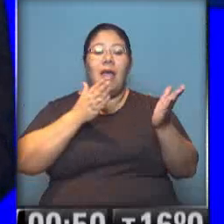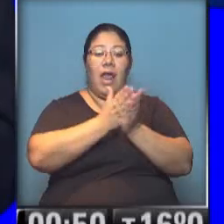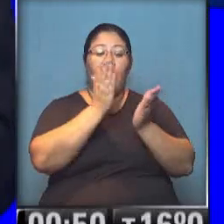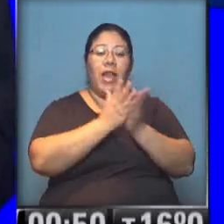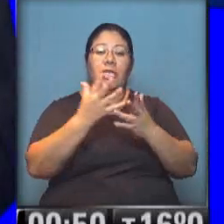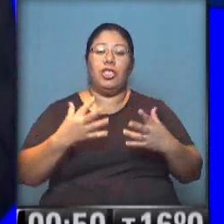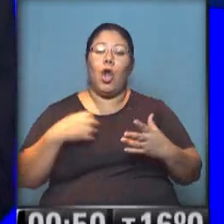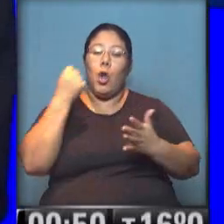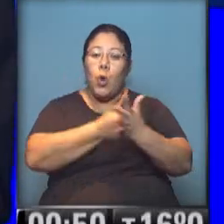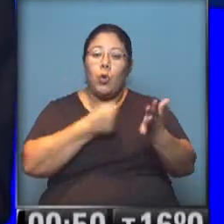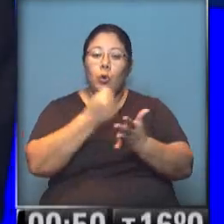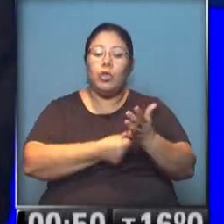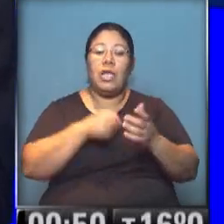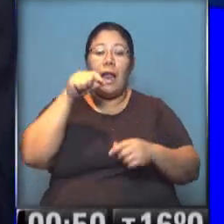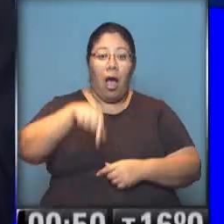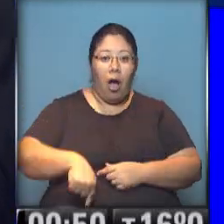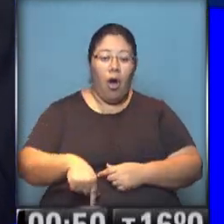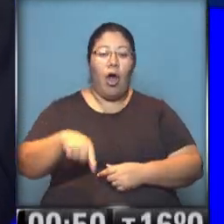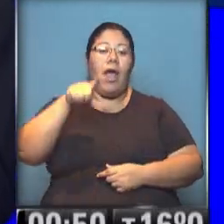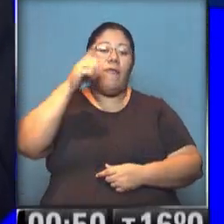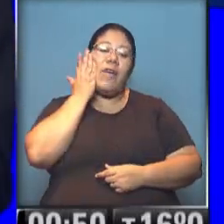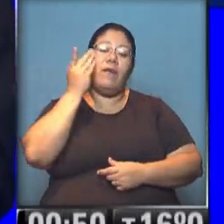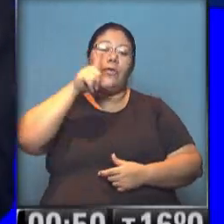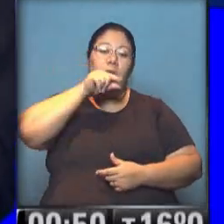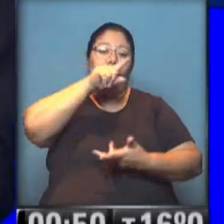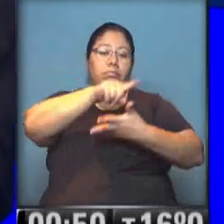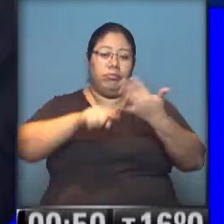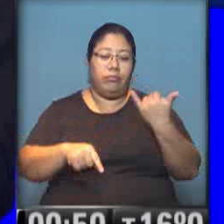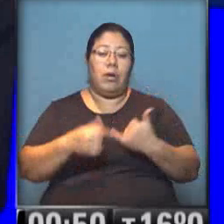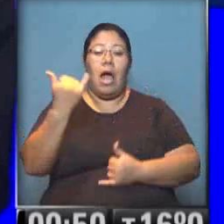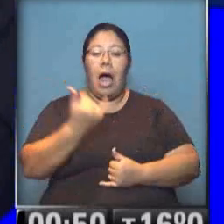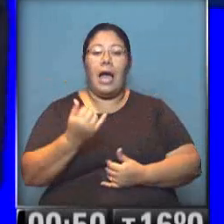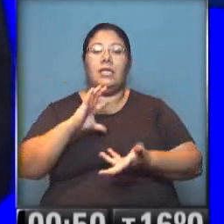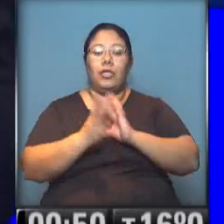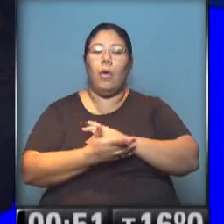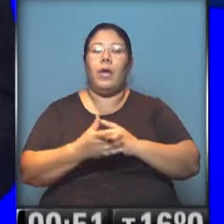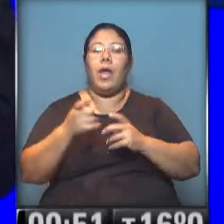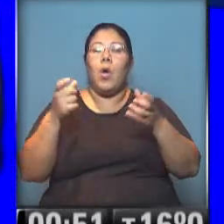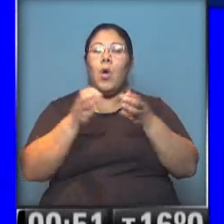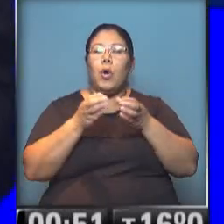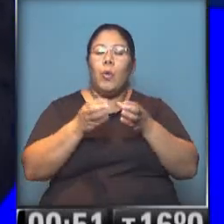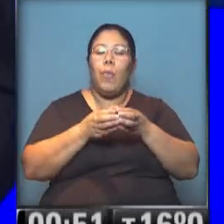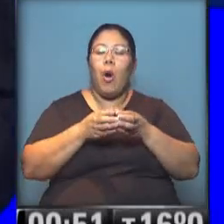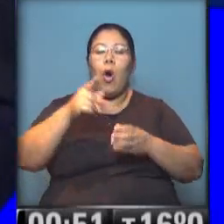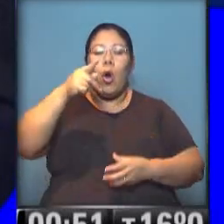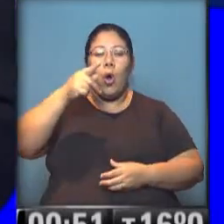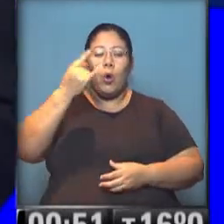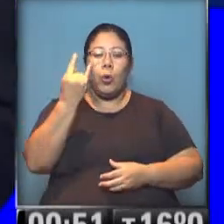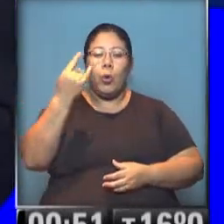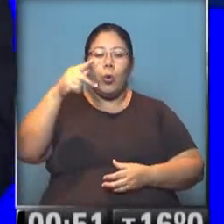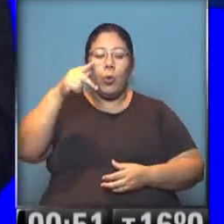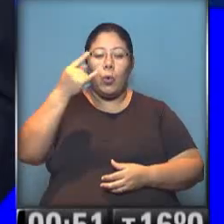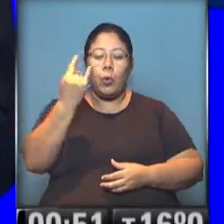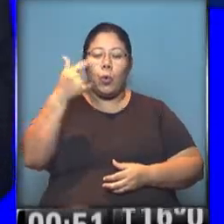lugares y demás. Ahora, vos sabés que en las redes sociales todavía había mucha activación del Ku Klux Klan, que aunque está ilegalizado, permanece vivo en Estados